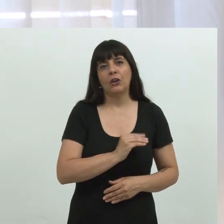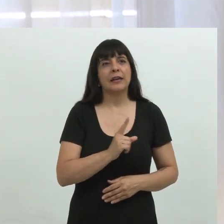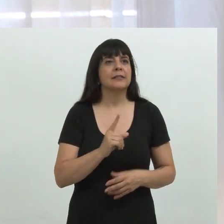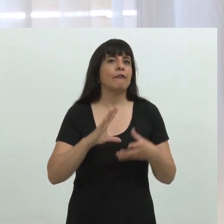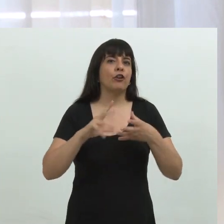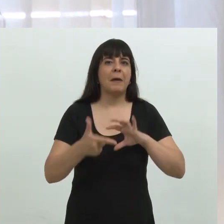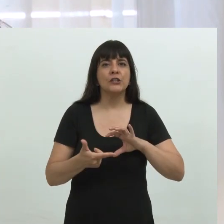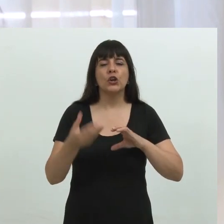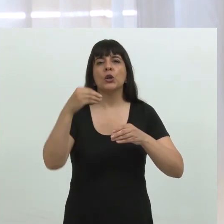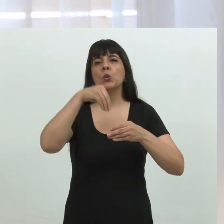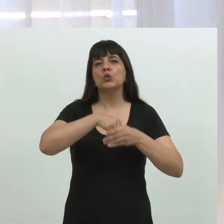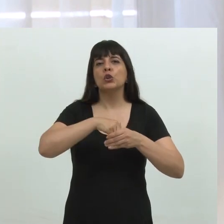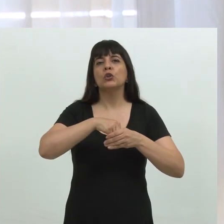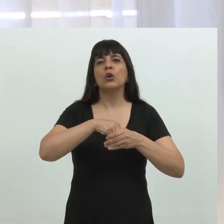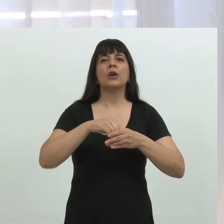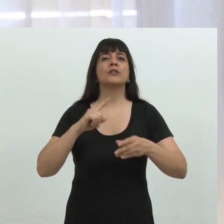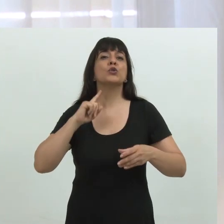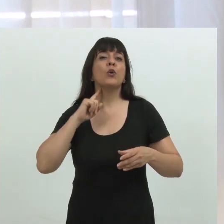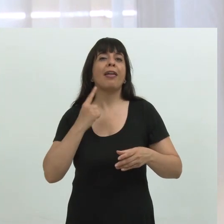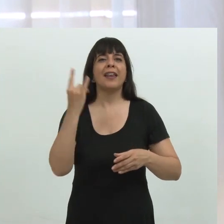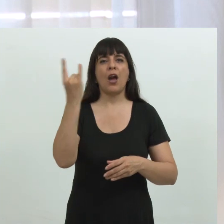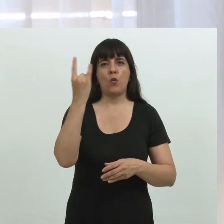formación y la inclusión a la ciudadanía universitaria.